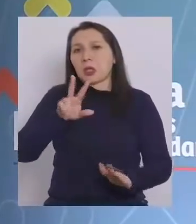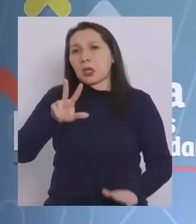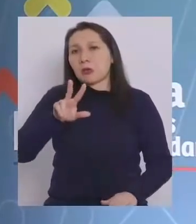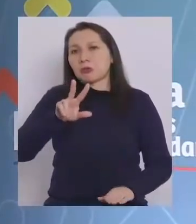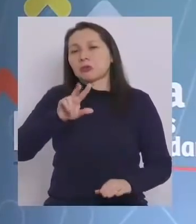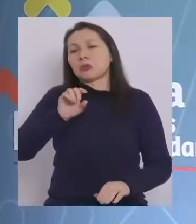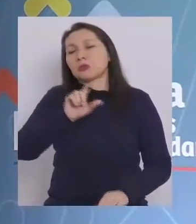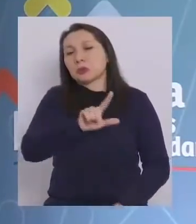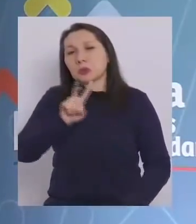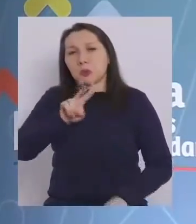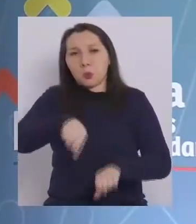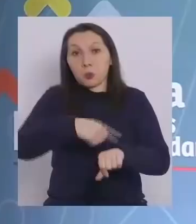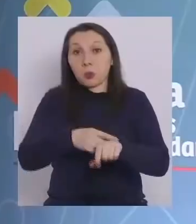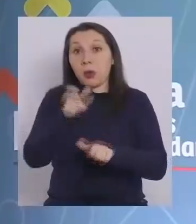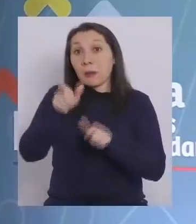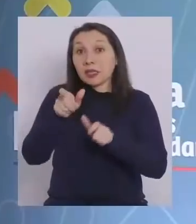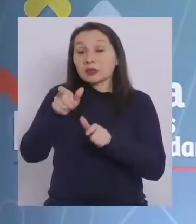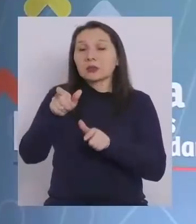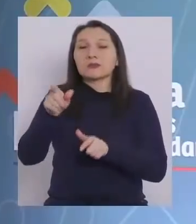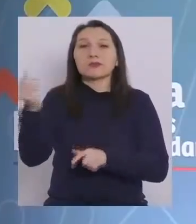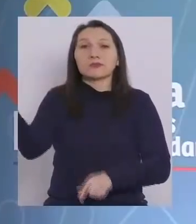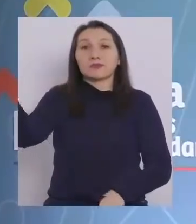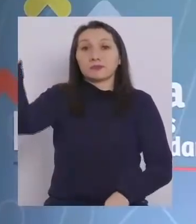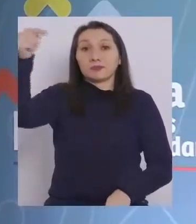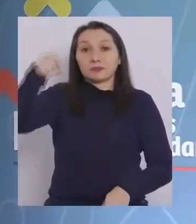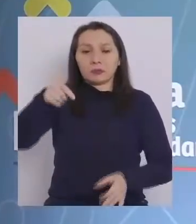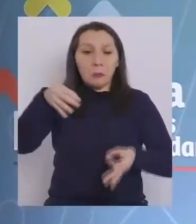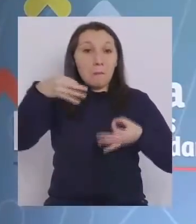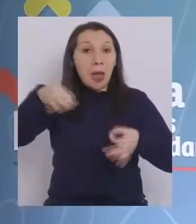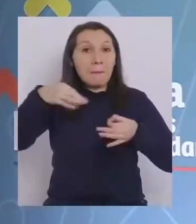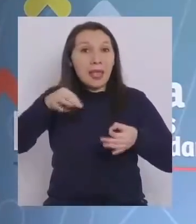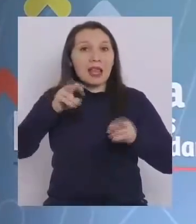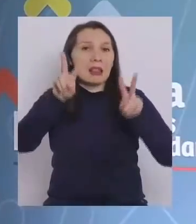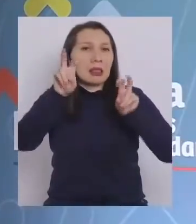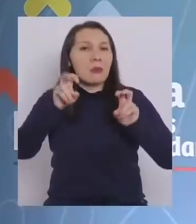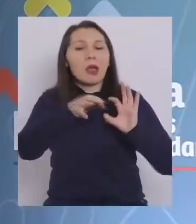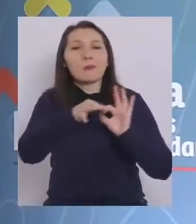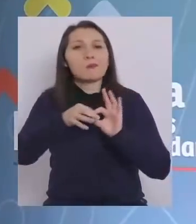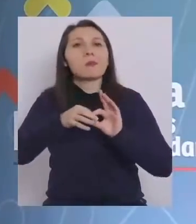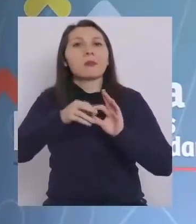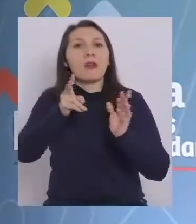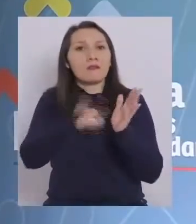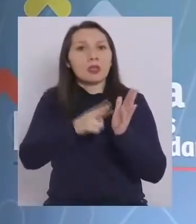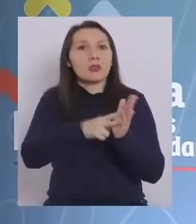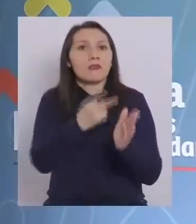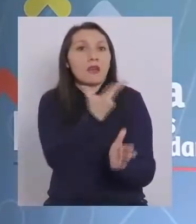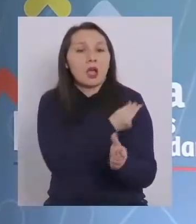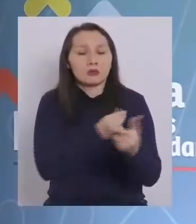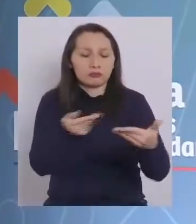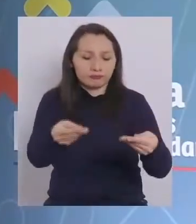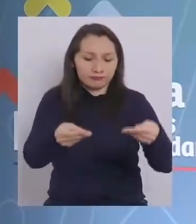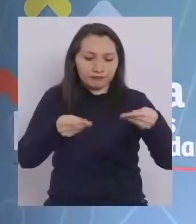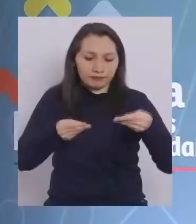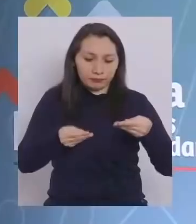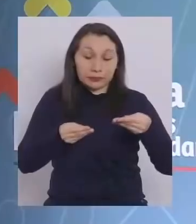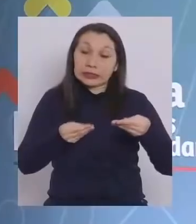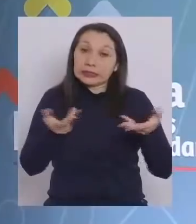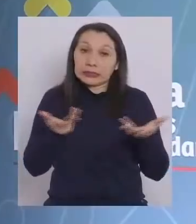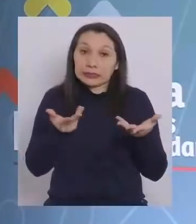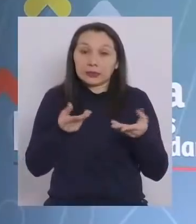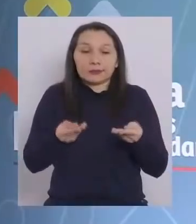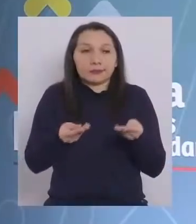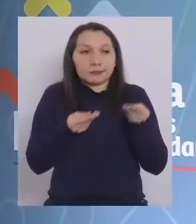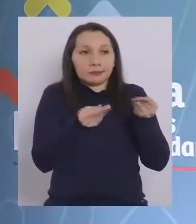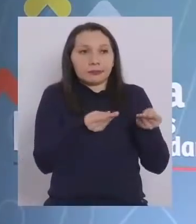72 horas. Las personas que traen un documento en papel, esas son las personas que requieren que la comisión